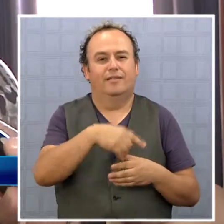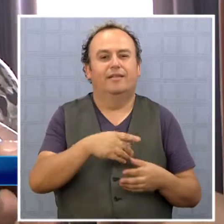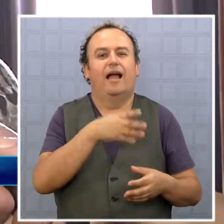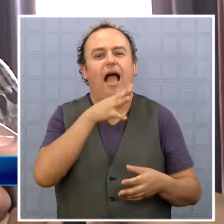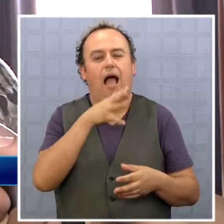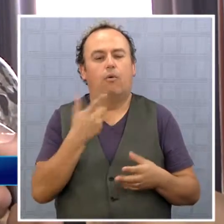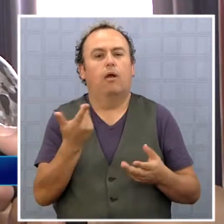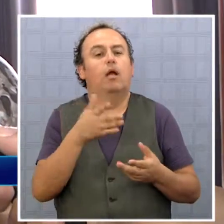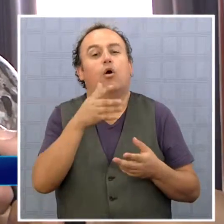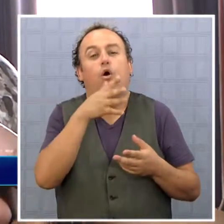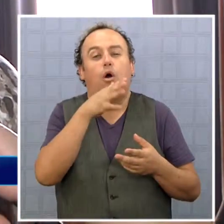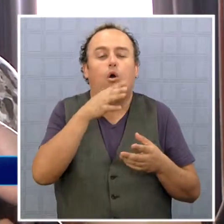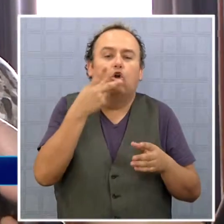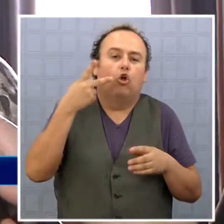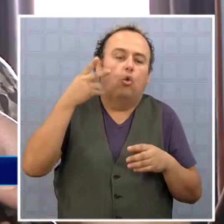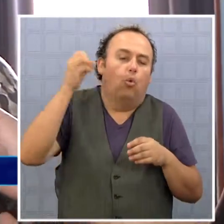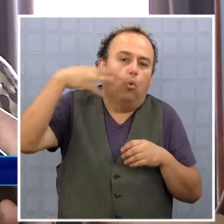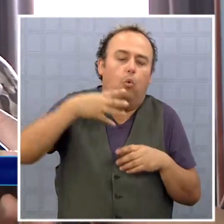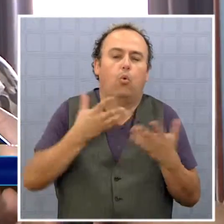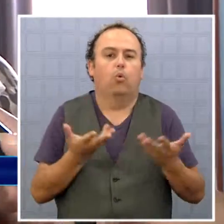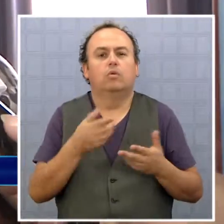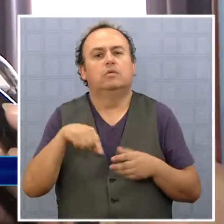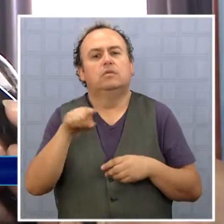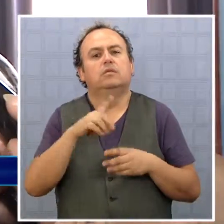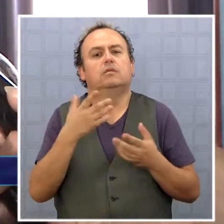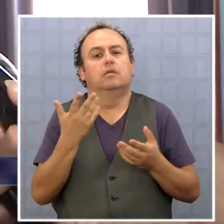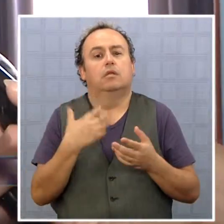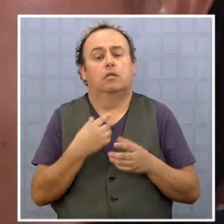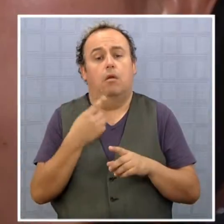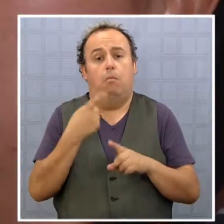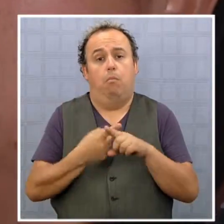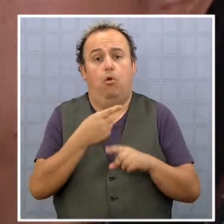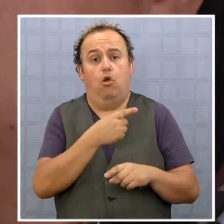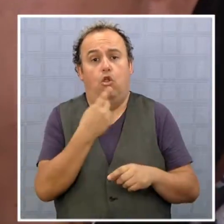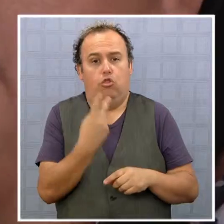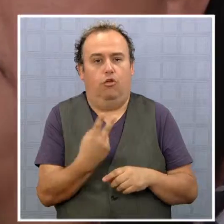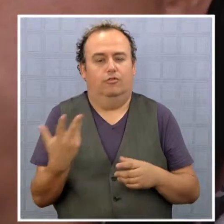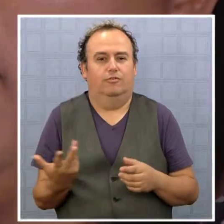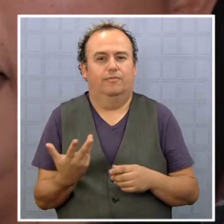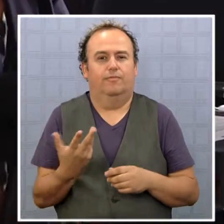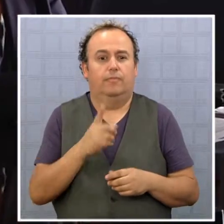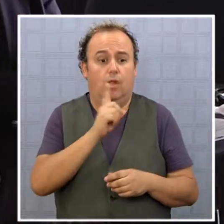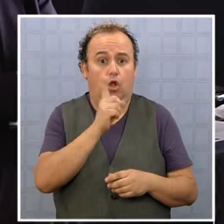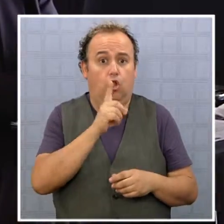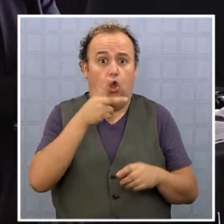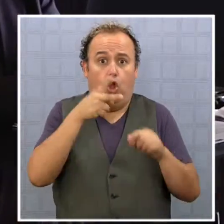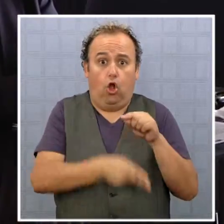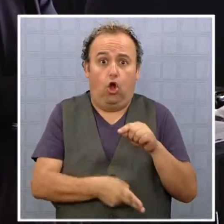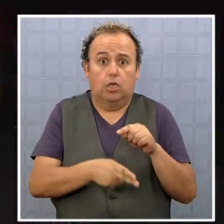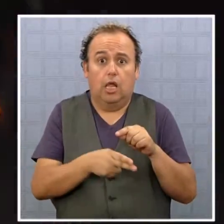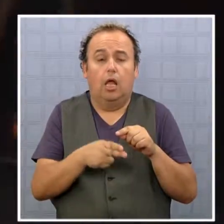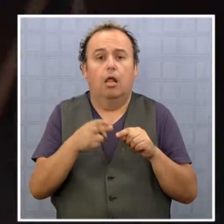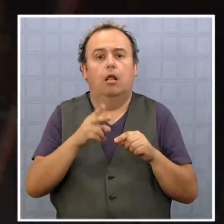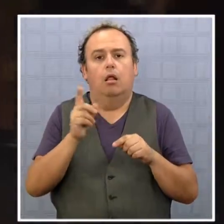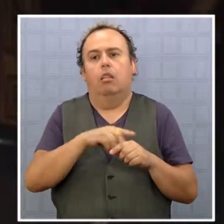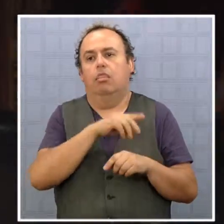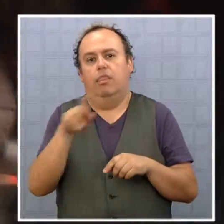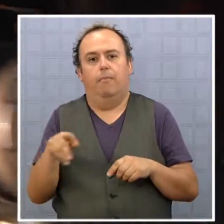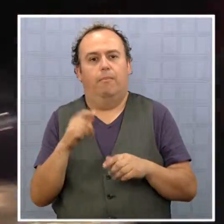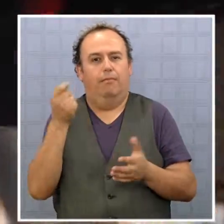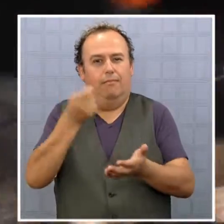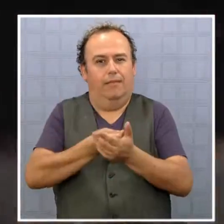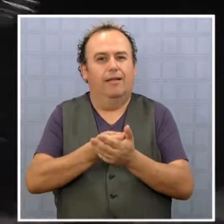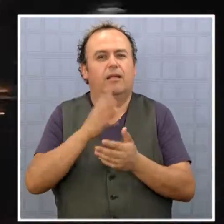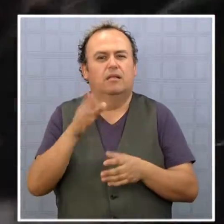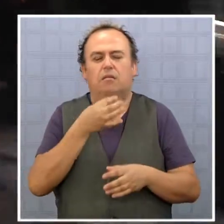por energía no suministrada por dos, o sea es el doble de la energía no suministrada en las horas que estuvieron sin suministro. Se señaló que